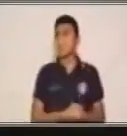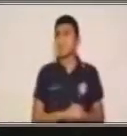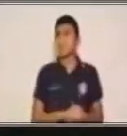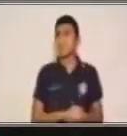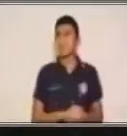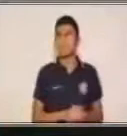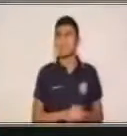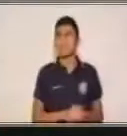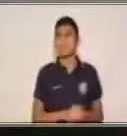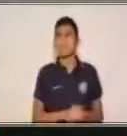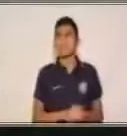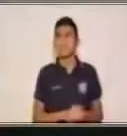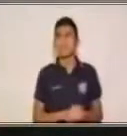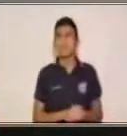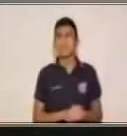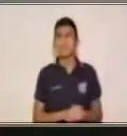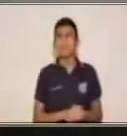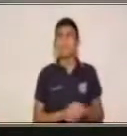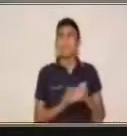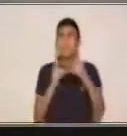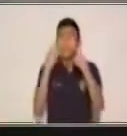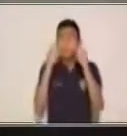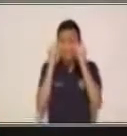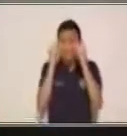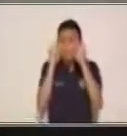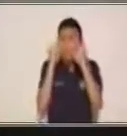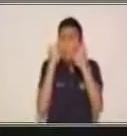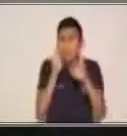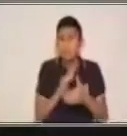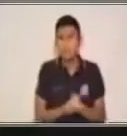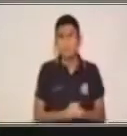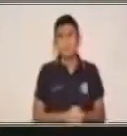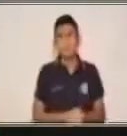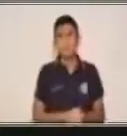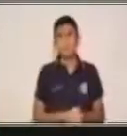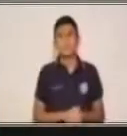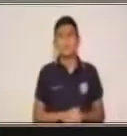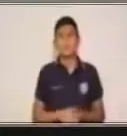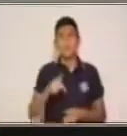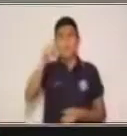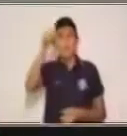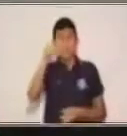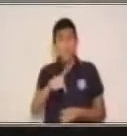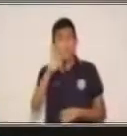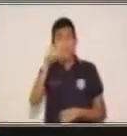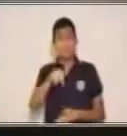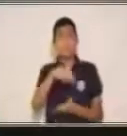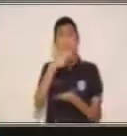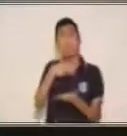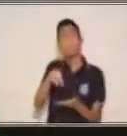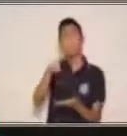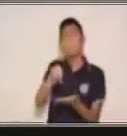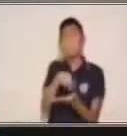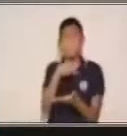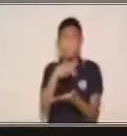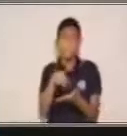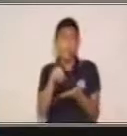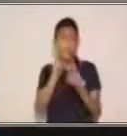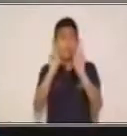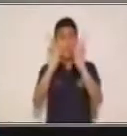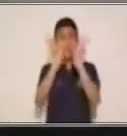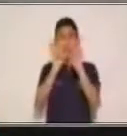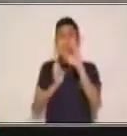Vamos a ver. Todos con mis ojitos y esas orejitas atentos. Este es el baile de las